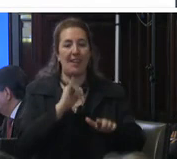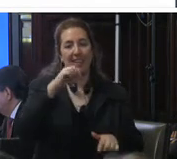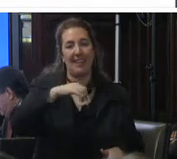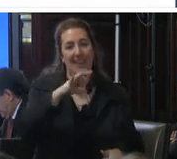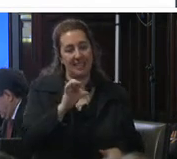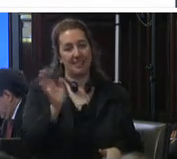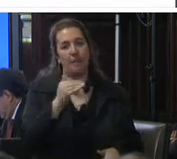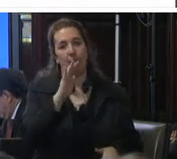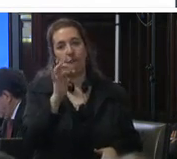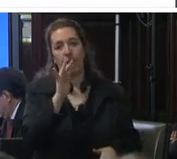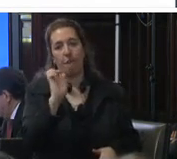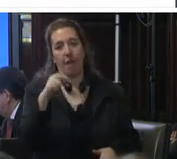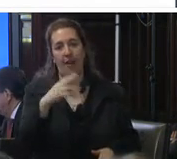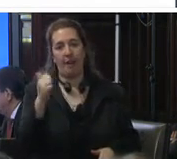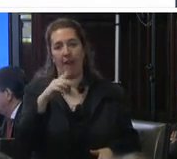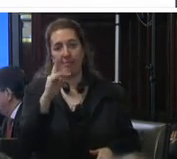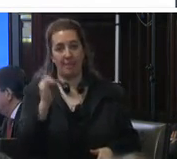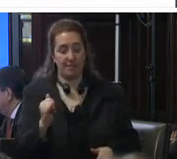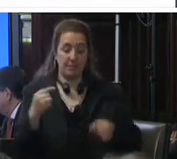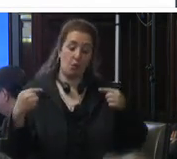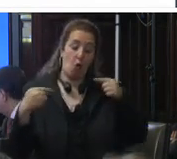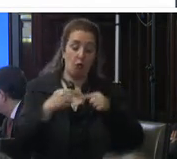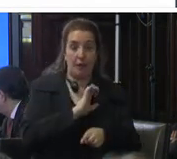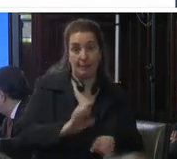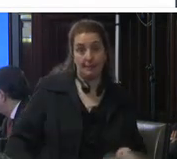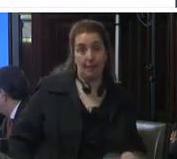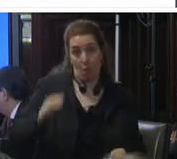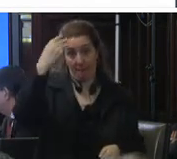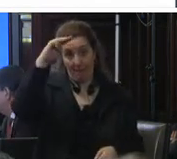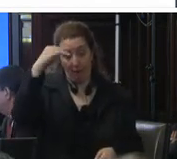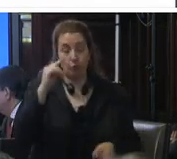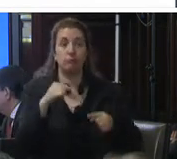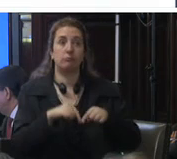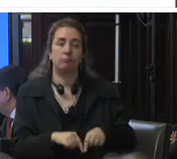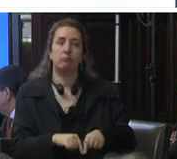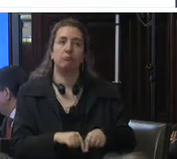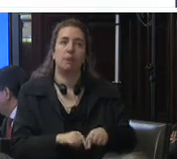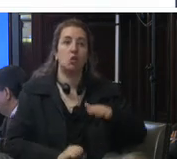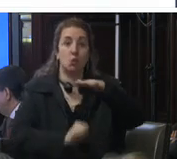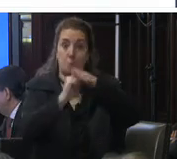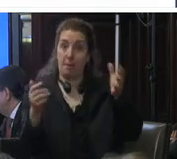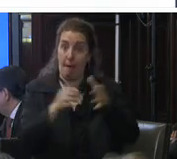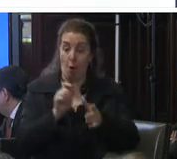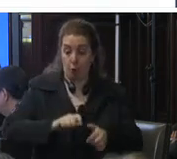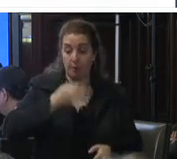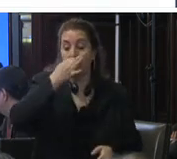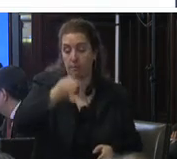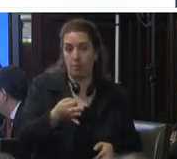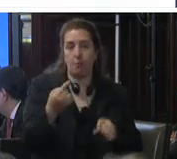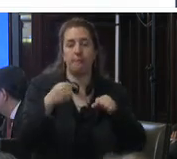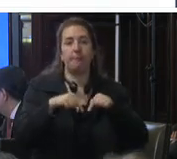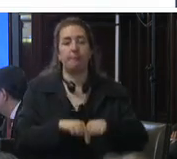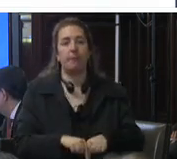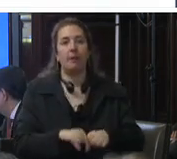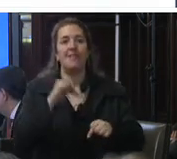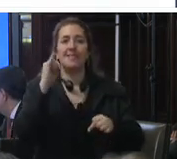valentina rosendo en contra del estado mexicano la suprema corte resolvió cito en el entendido de que si alguno de